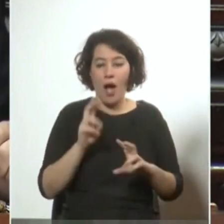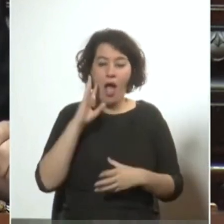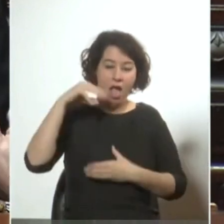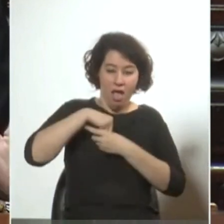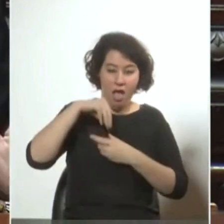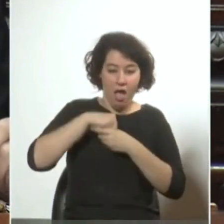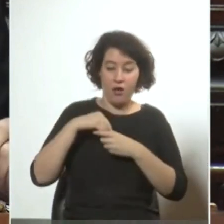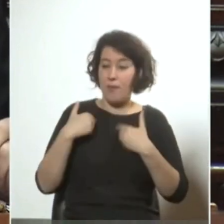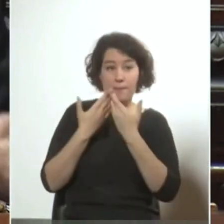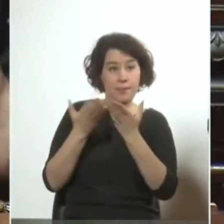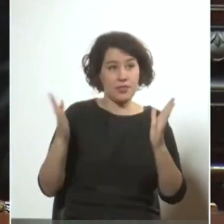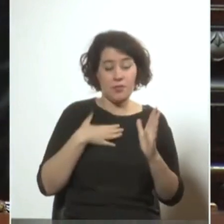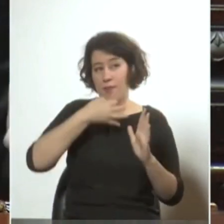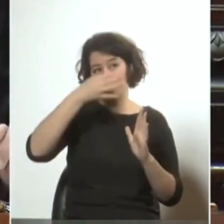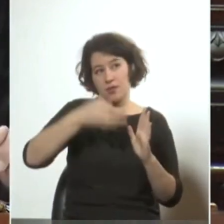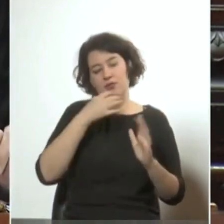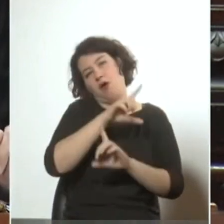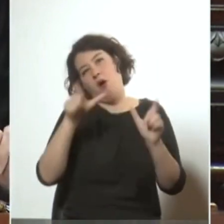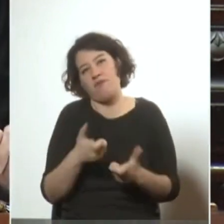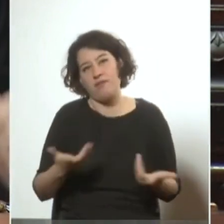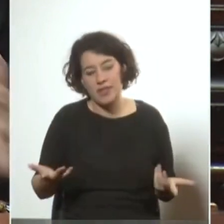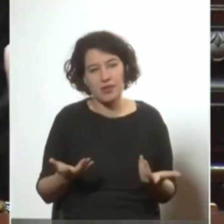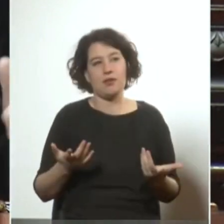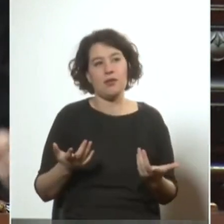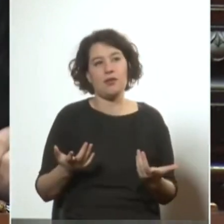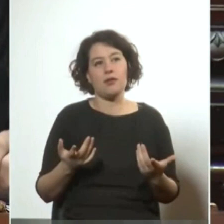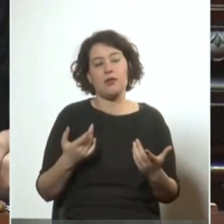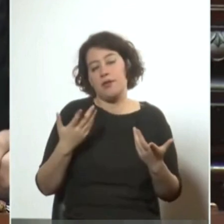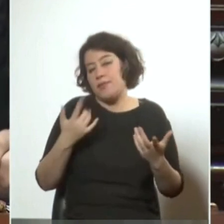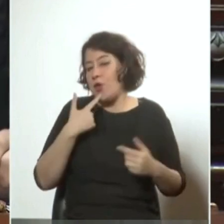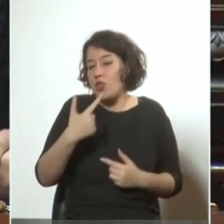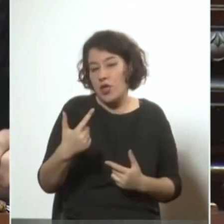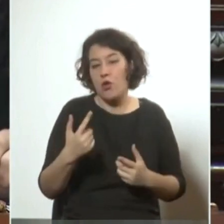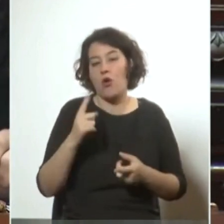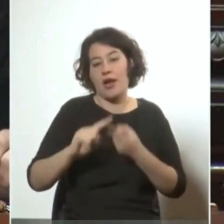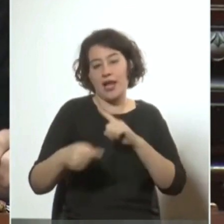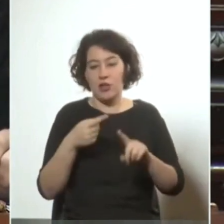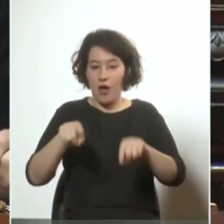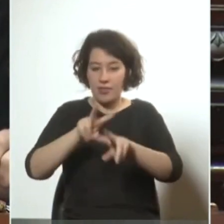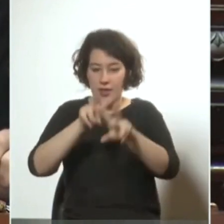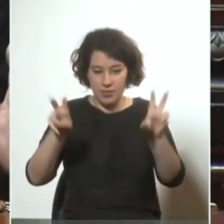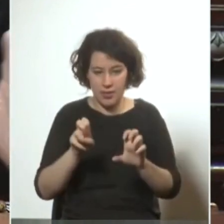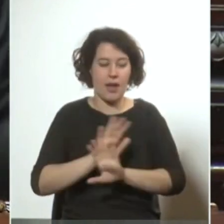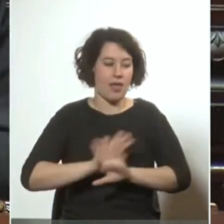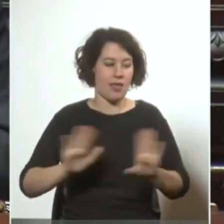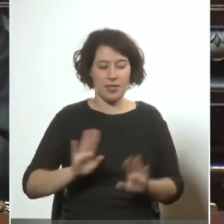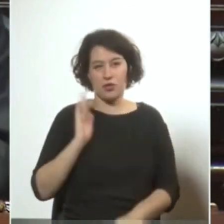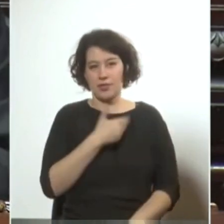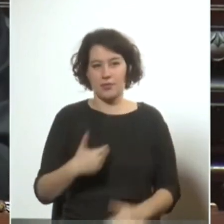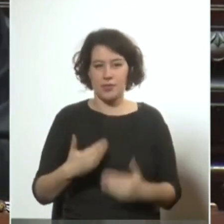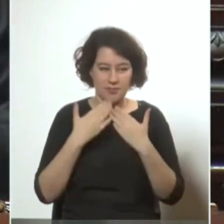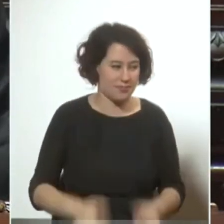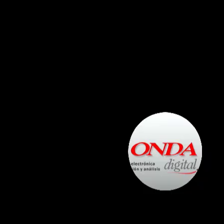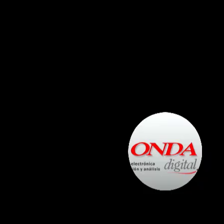que he tenido desde el principio de mi intervención obviamente es el aporte que hago con relación a esta interpretación nada más señora presidente muchas